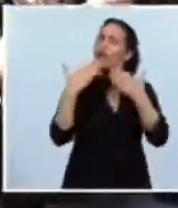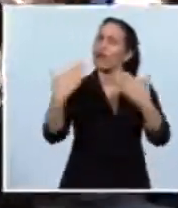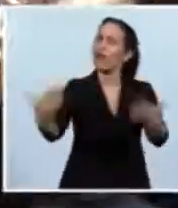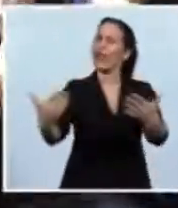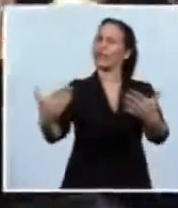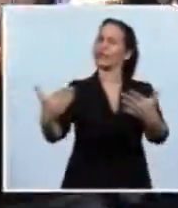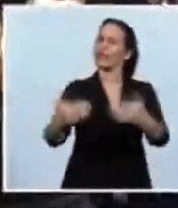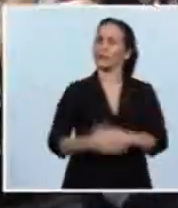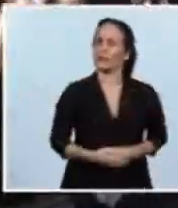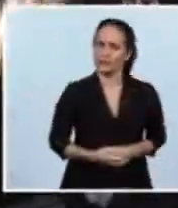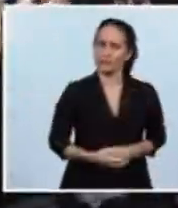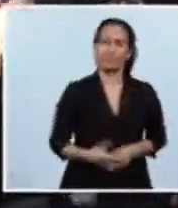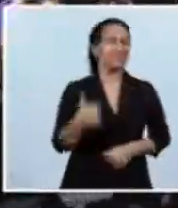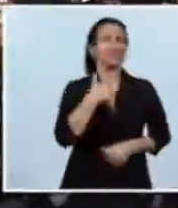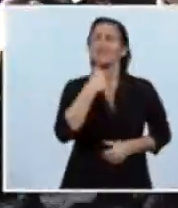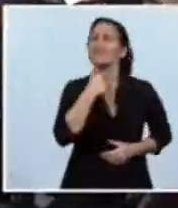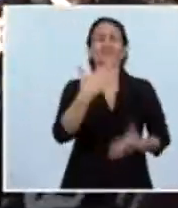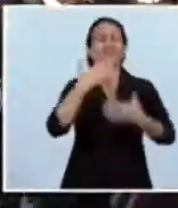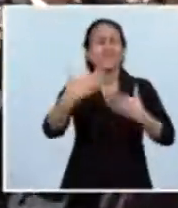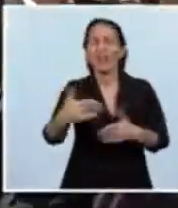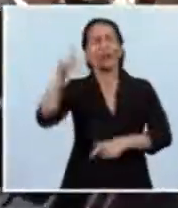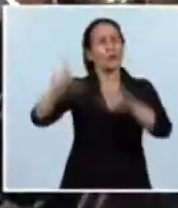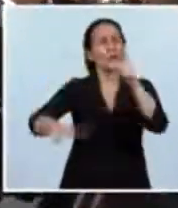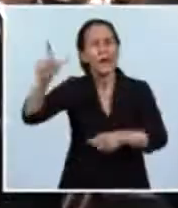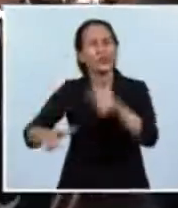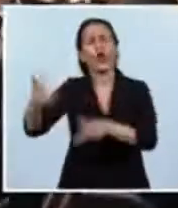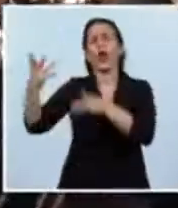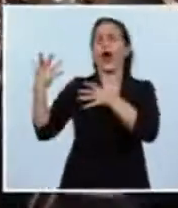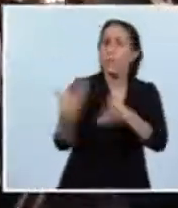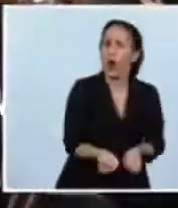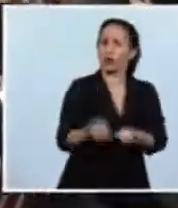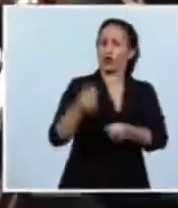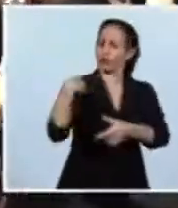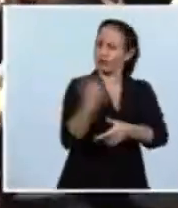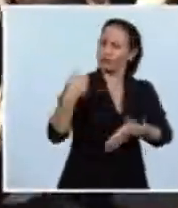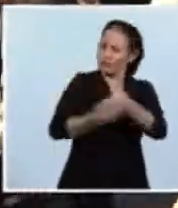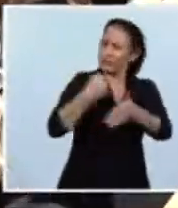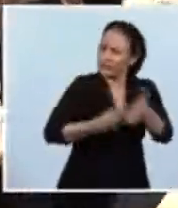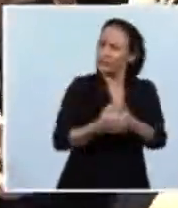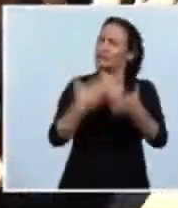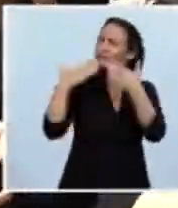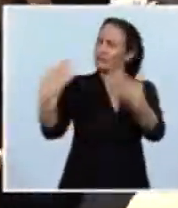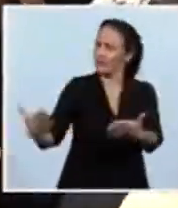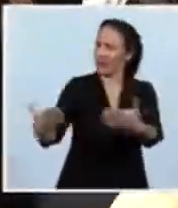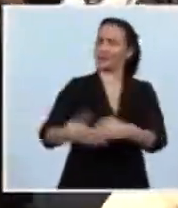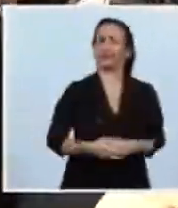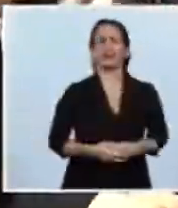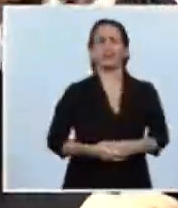todos aquellos que nos apoyaron en esta lucha y nos decían